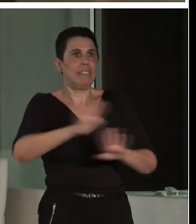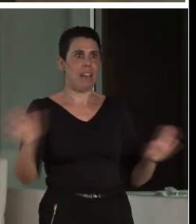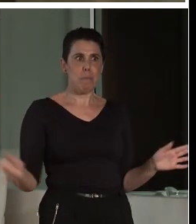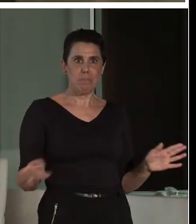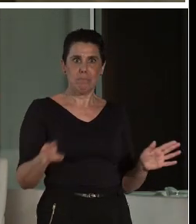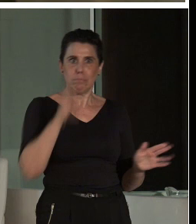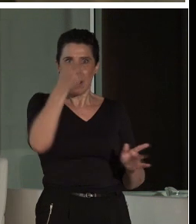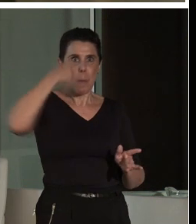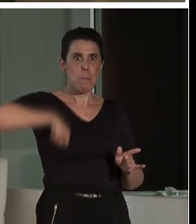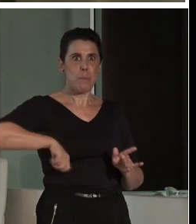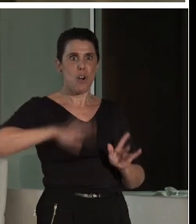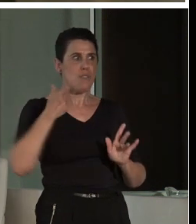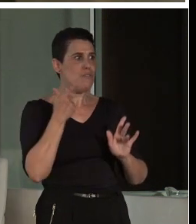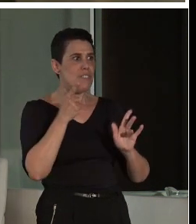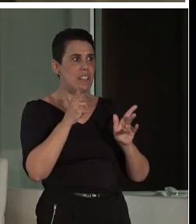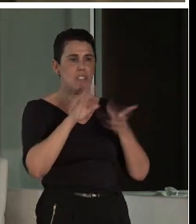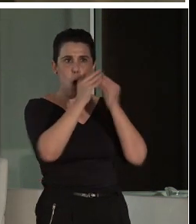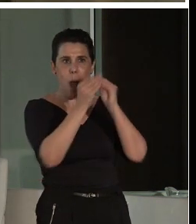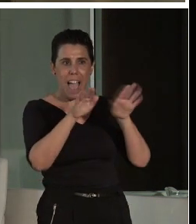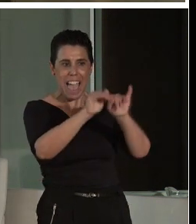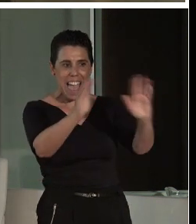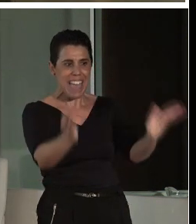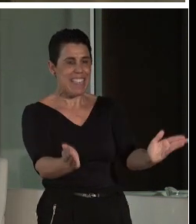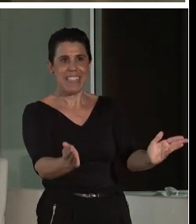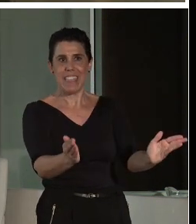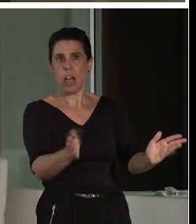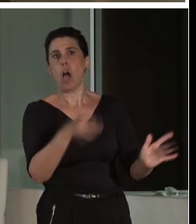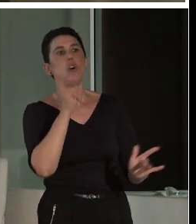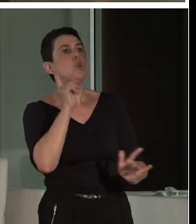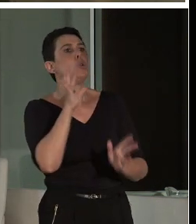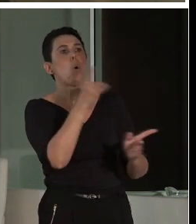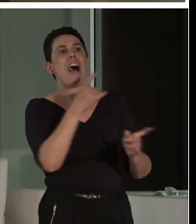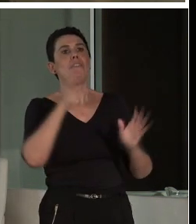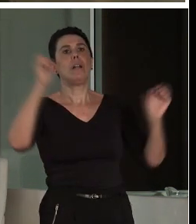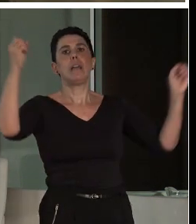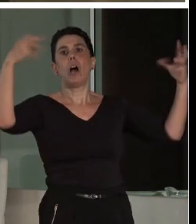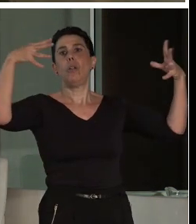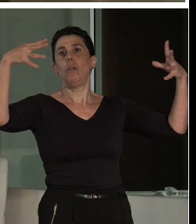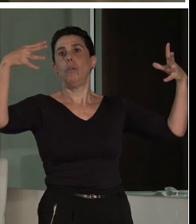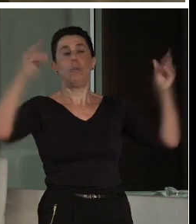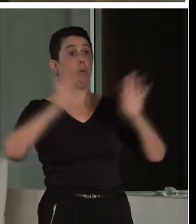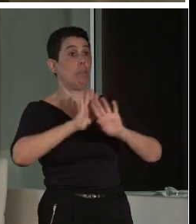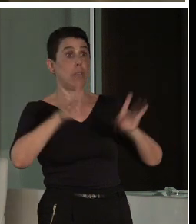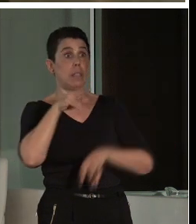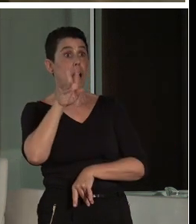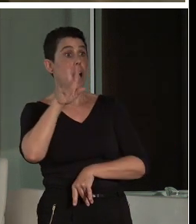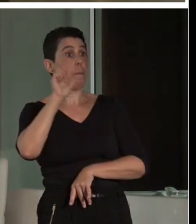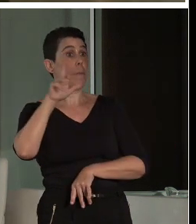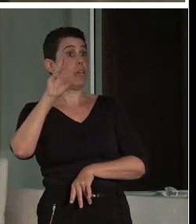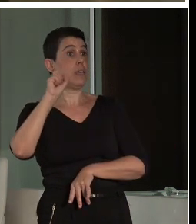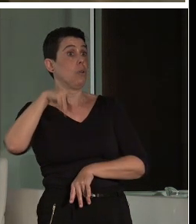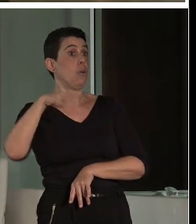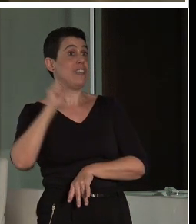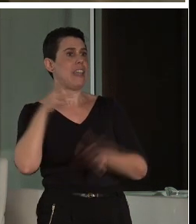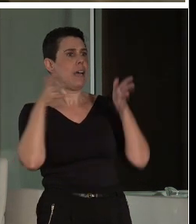lo ha entendido. Porque solo necesita la luz, que es lo que además se recomienda en Verona. La